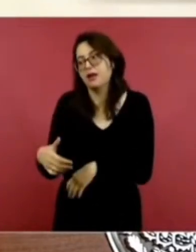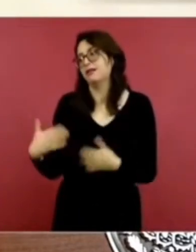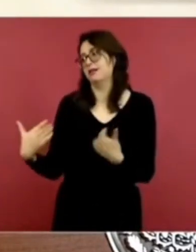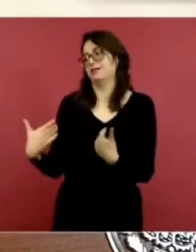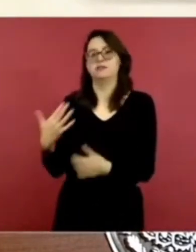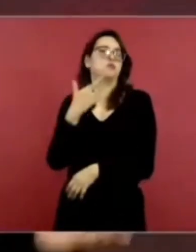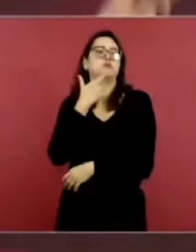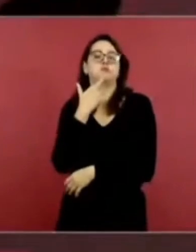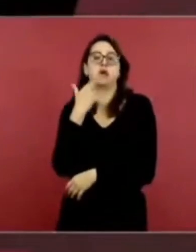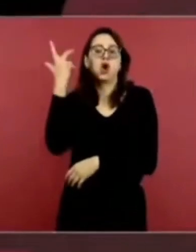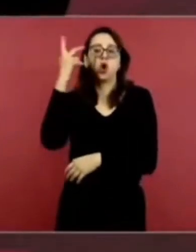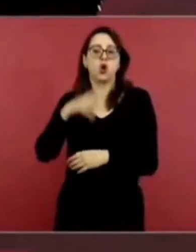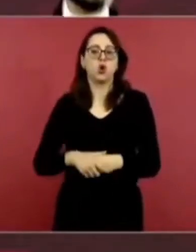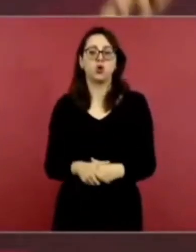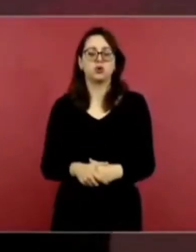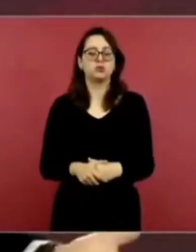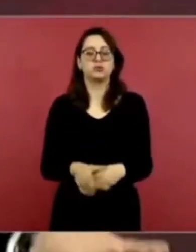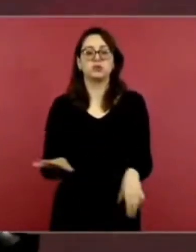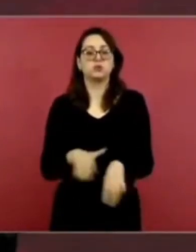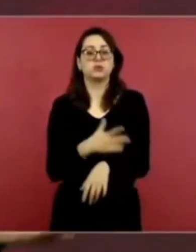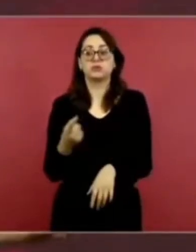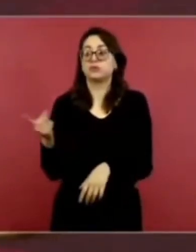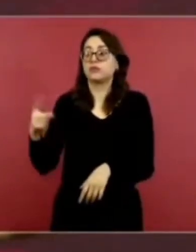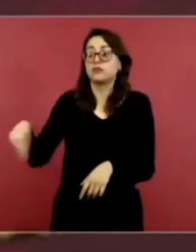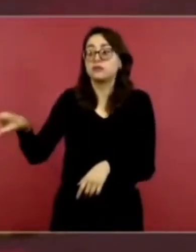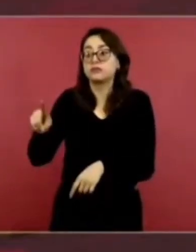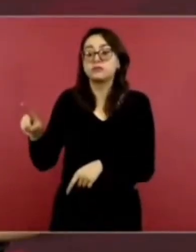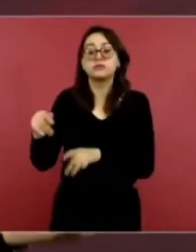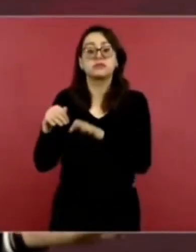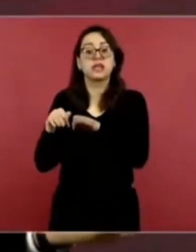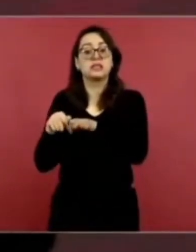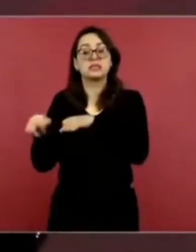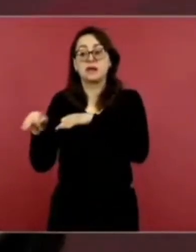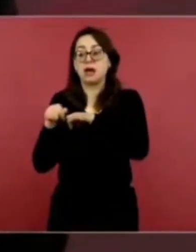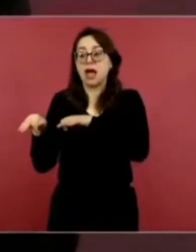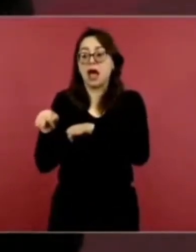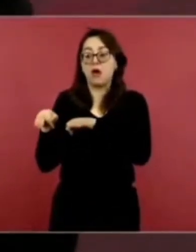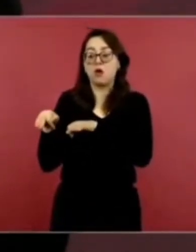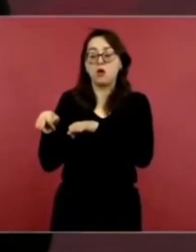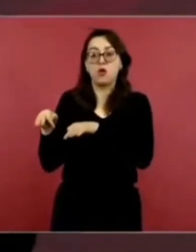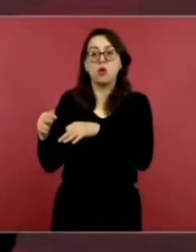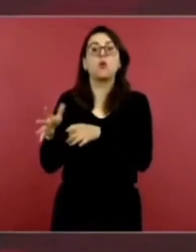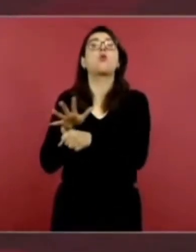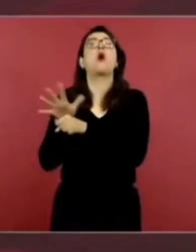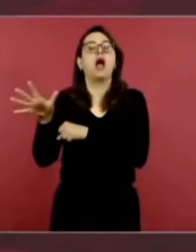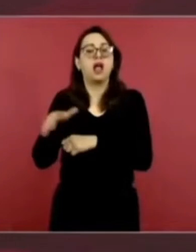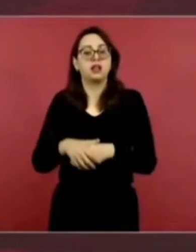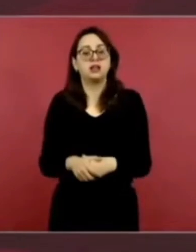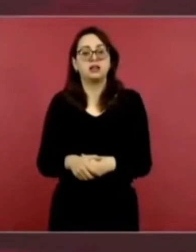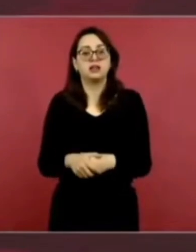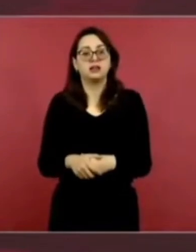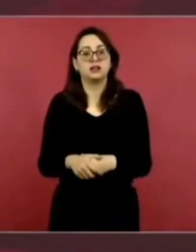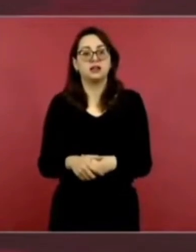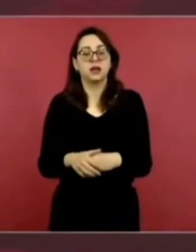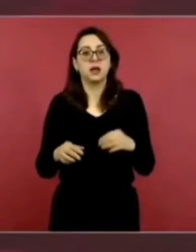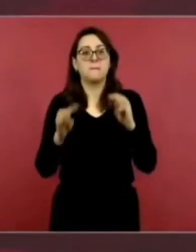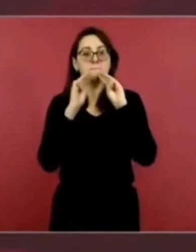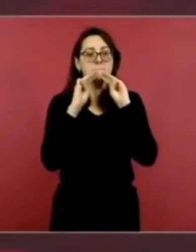Porque solo están ahí para liberar